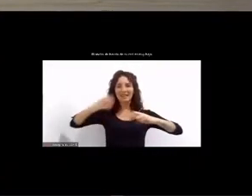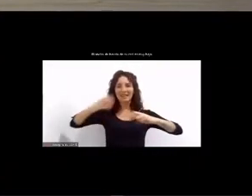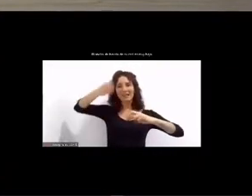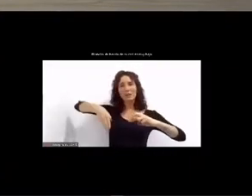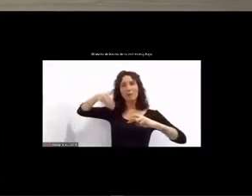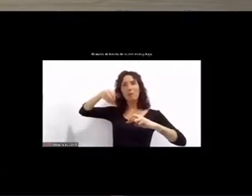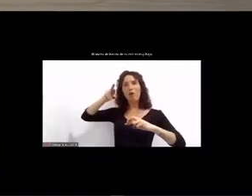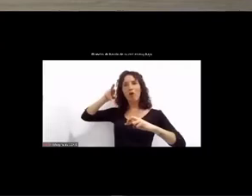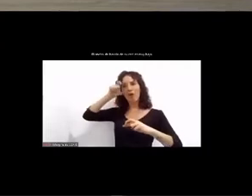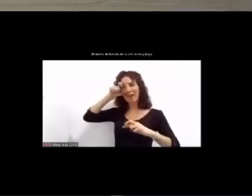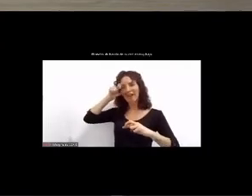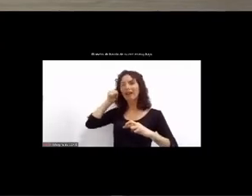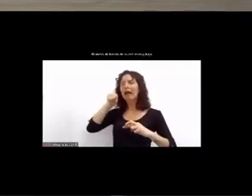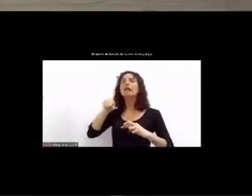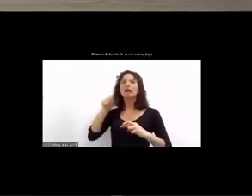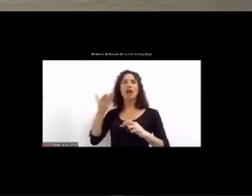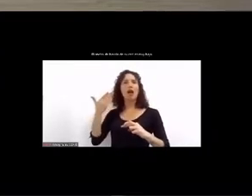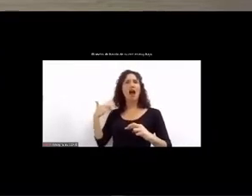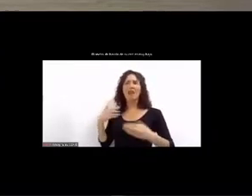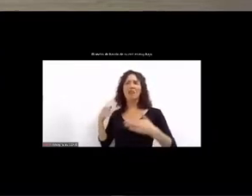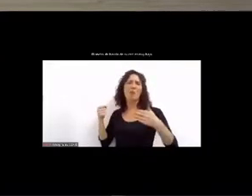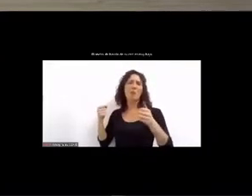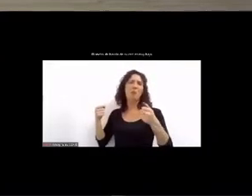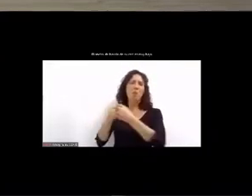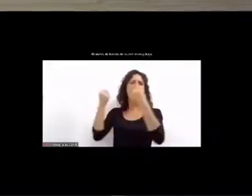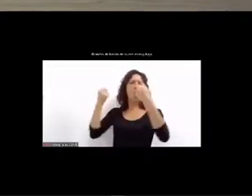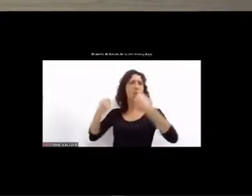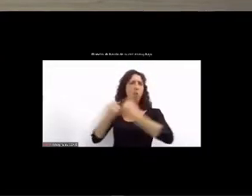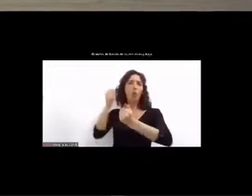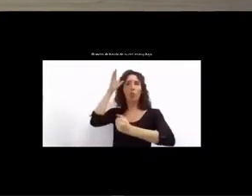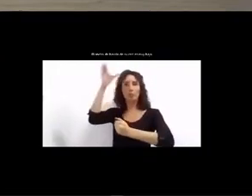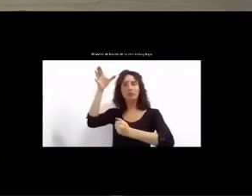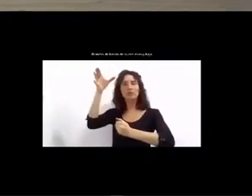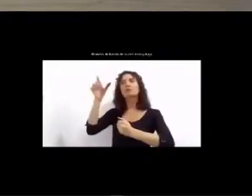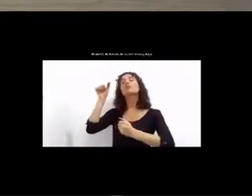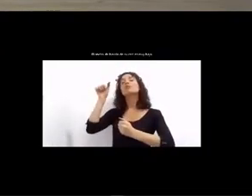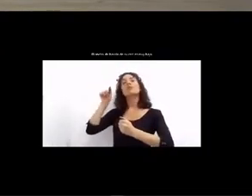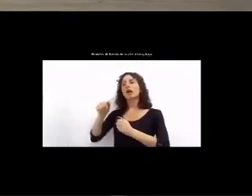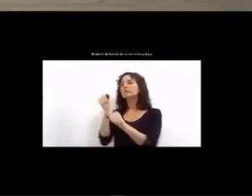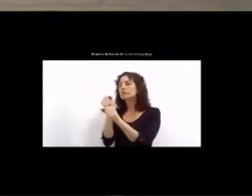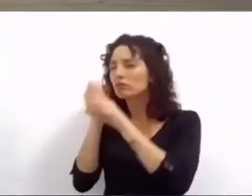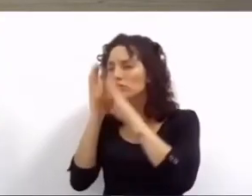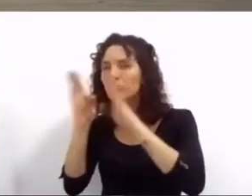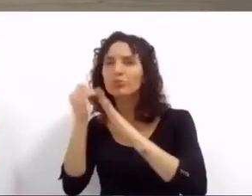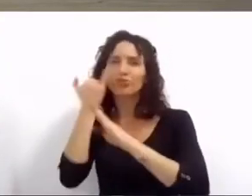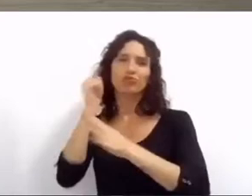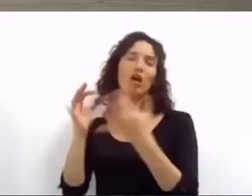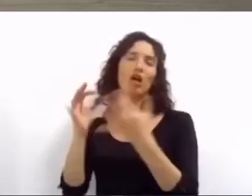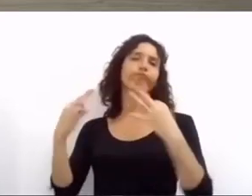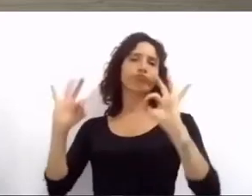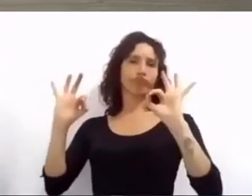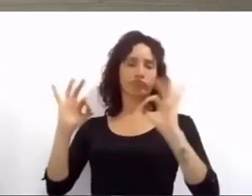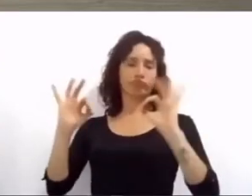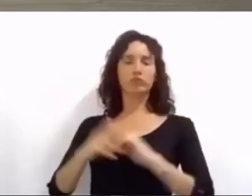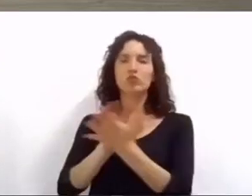violentos en el lugar se redujo sensiblemente. Un bache puede provocar un accidente, una detención involuntaria, una